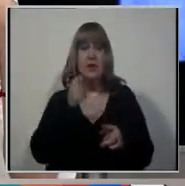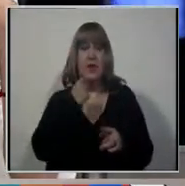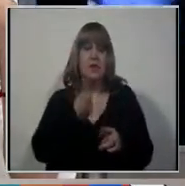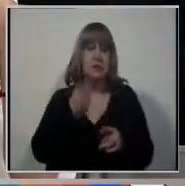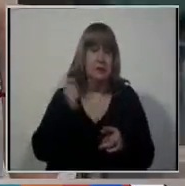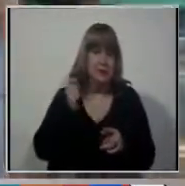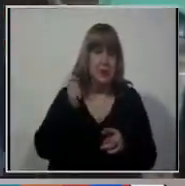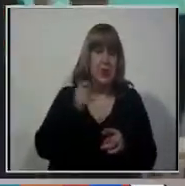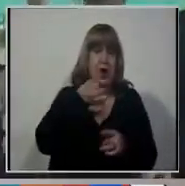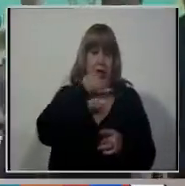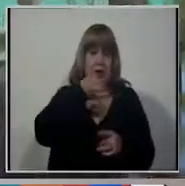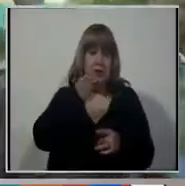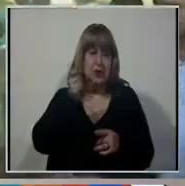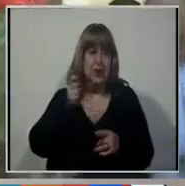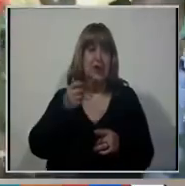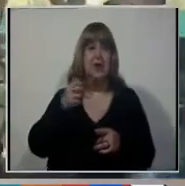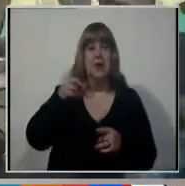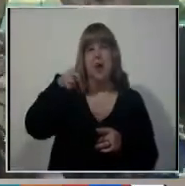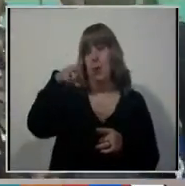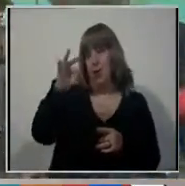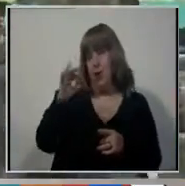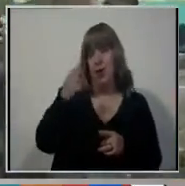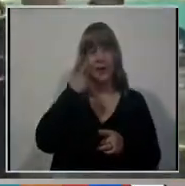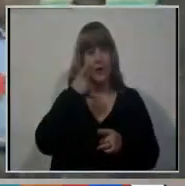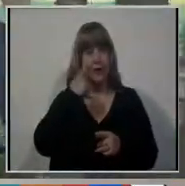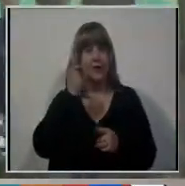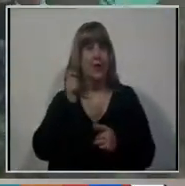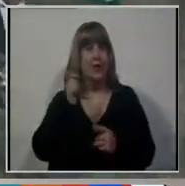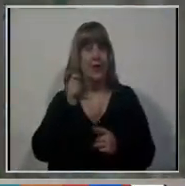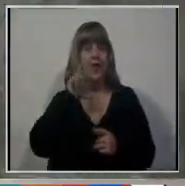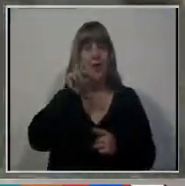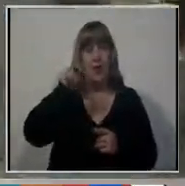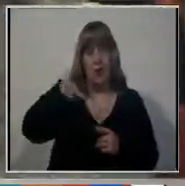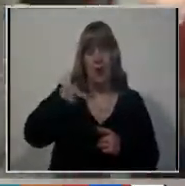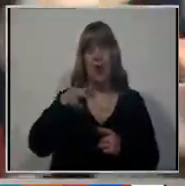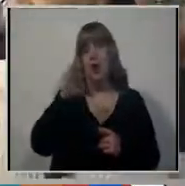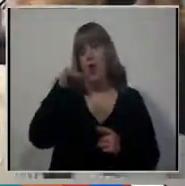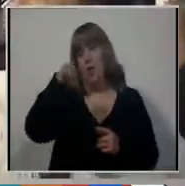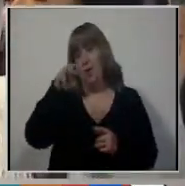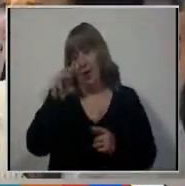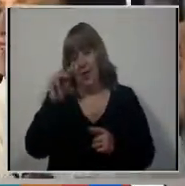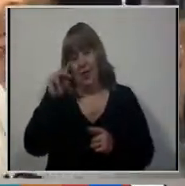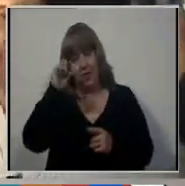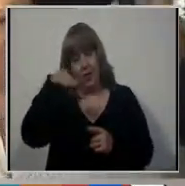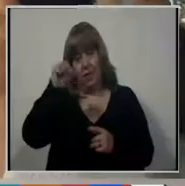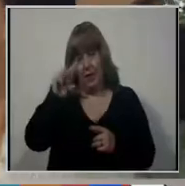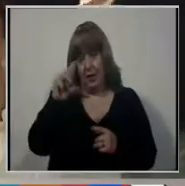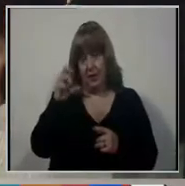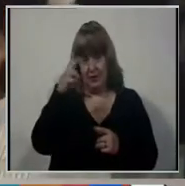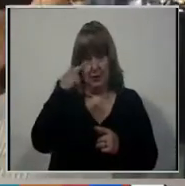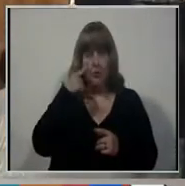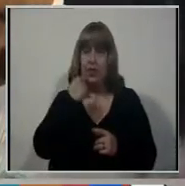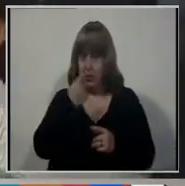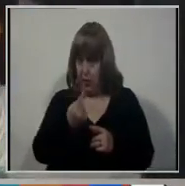pertenece al PRO, que es el intendente de Luján de Cuyo, Omar de Marchi. Llega mañana,